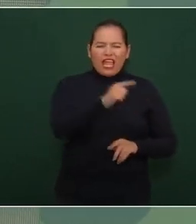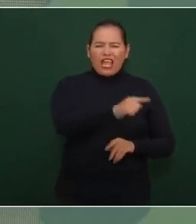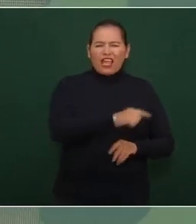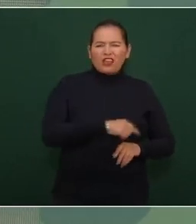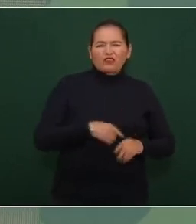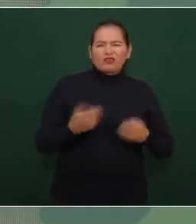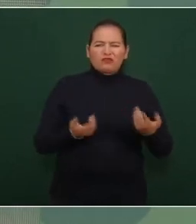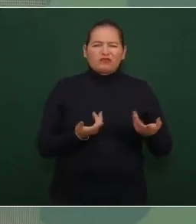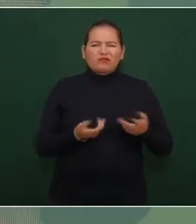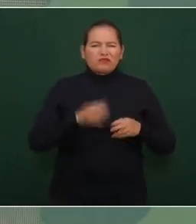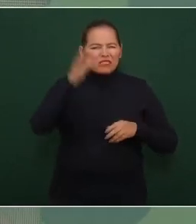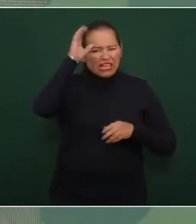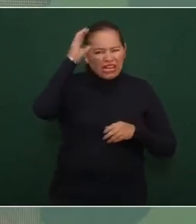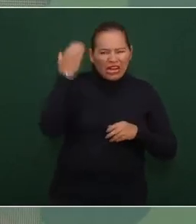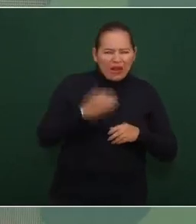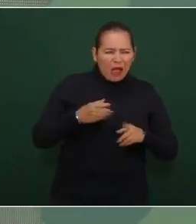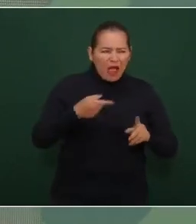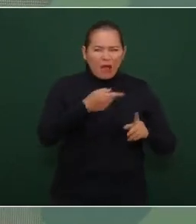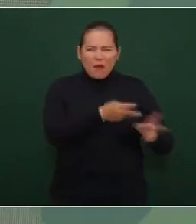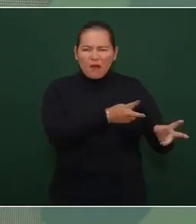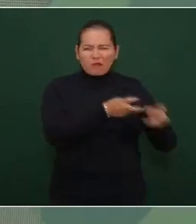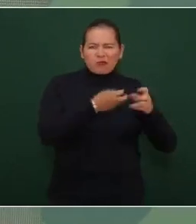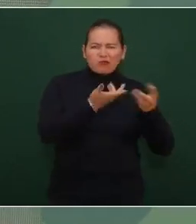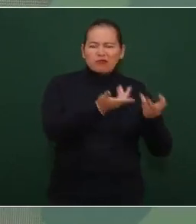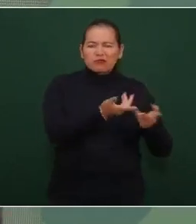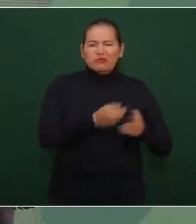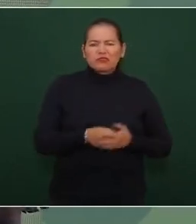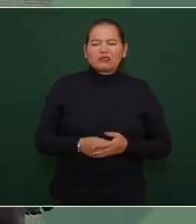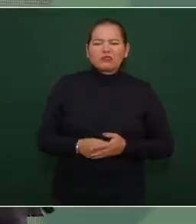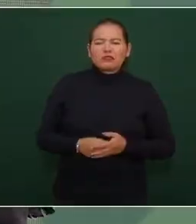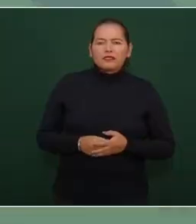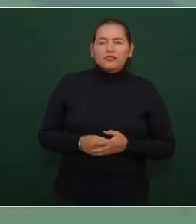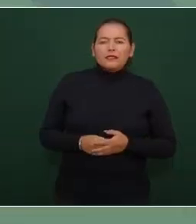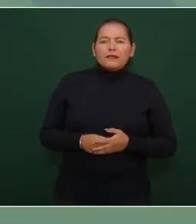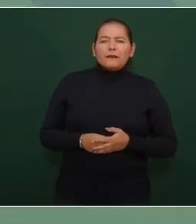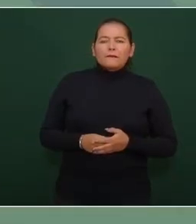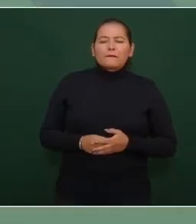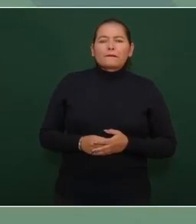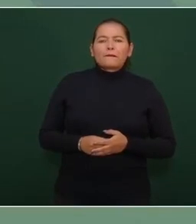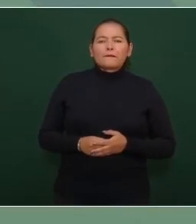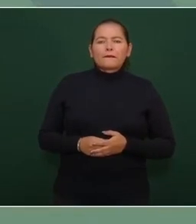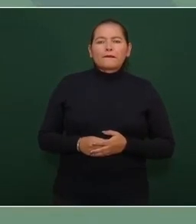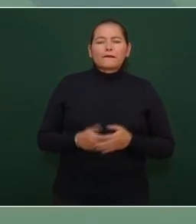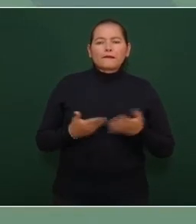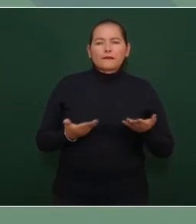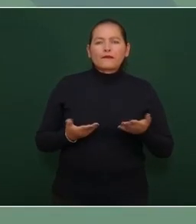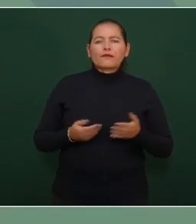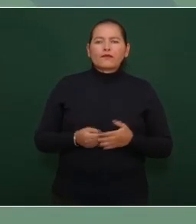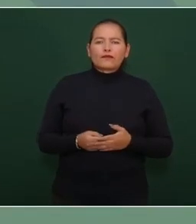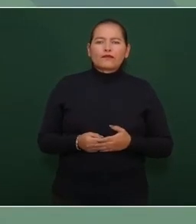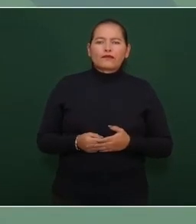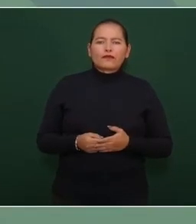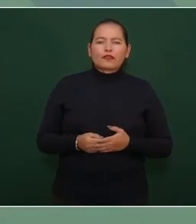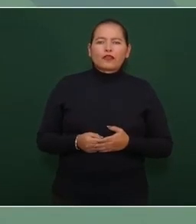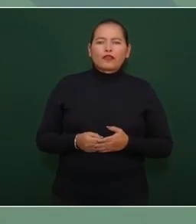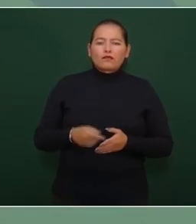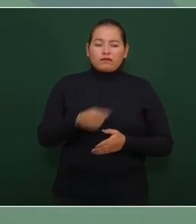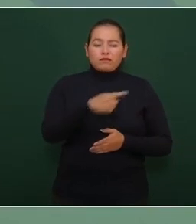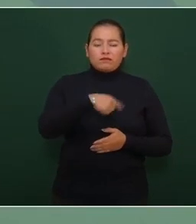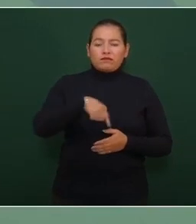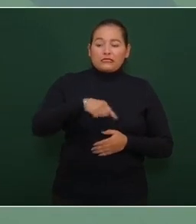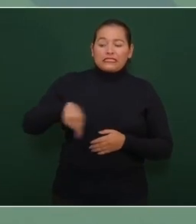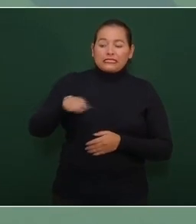al general Cárdenas no son todos ellos